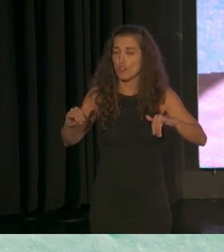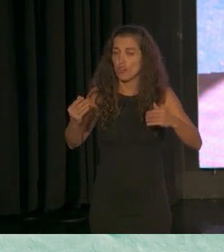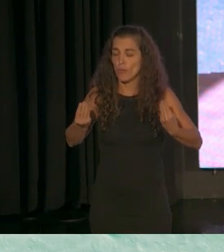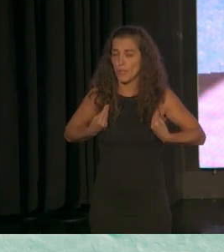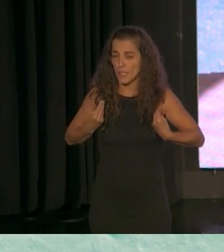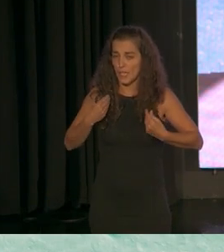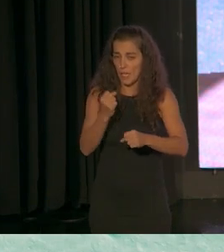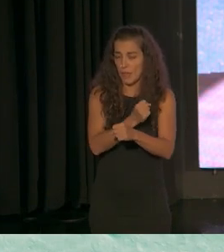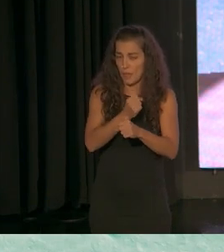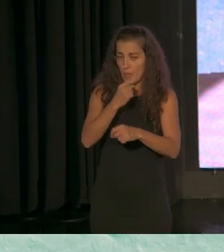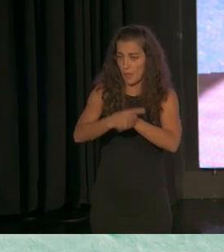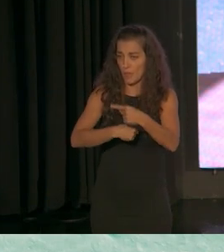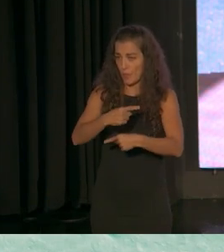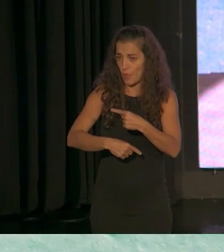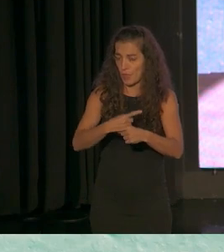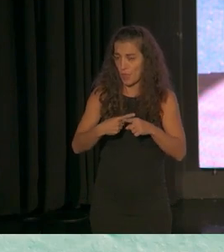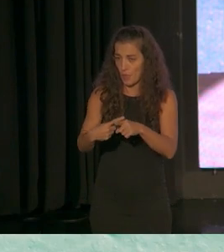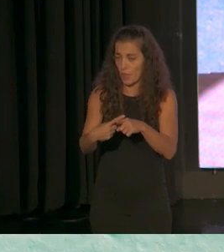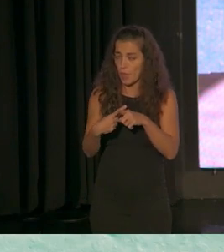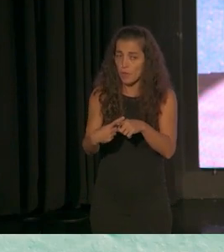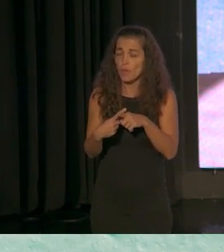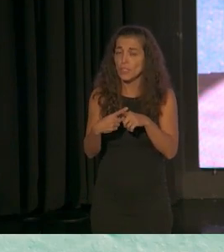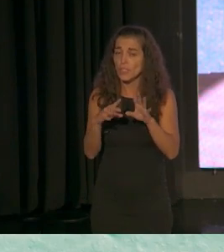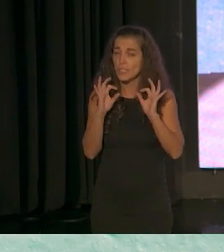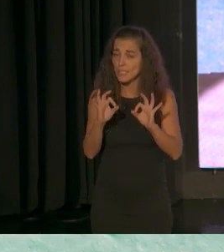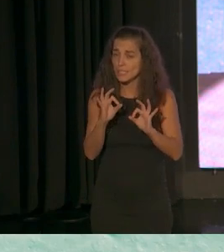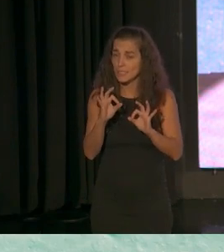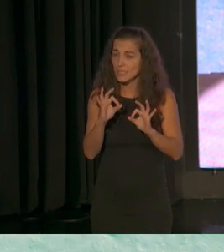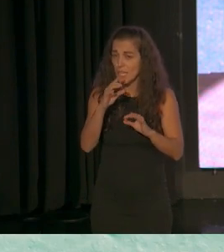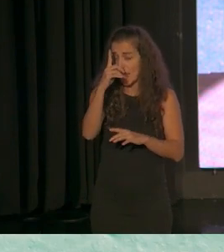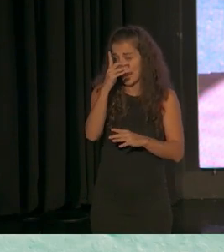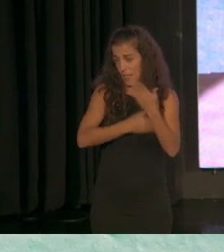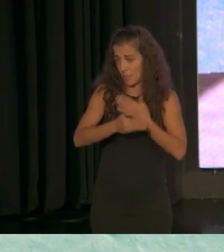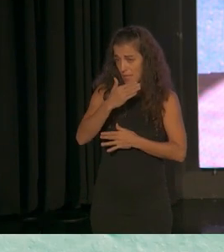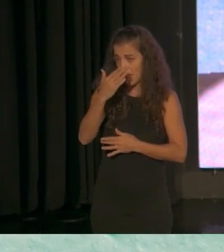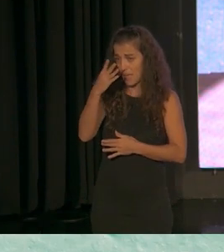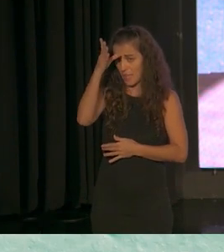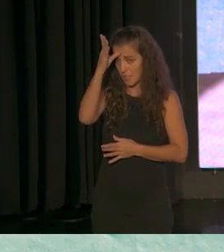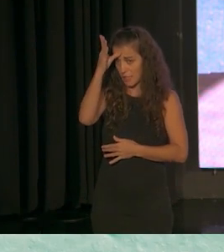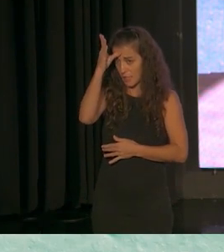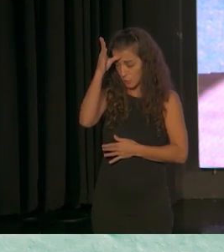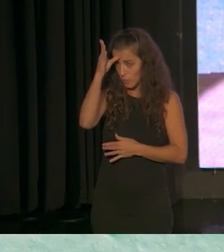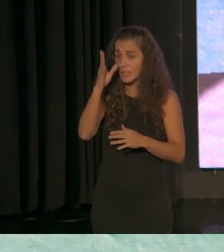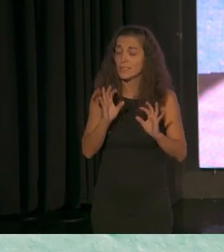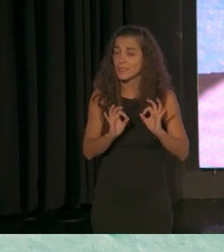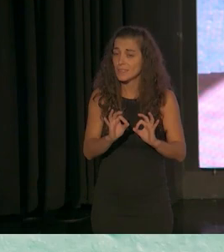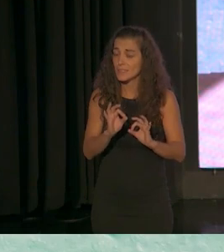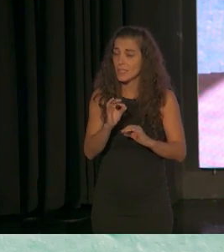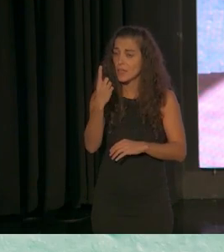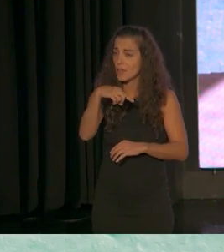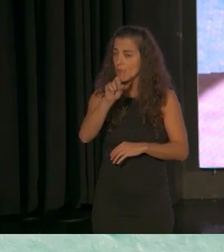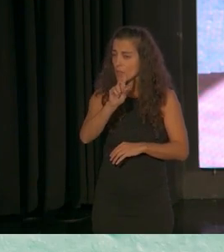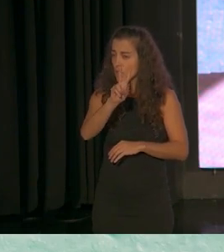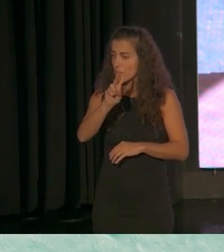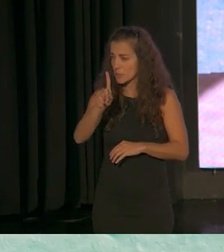intelectual y hemos respondido cerca de 1900 familiares que es un número importante y los datos que arroja la